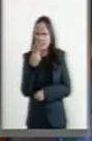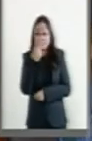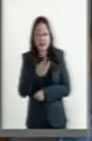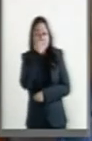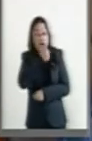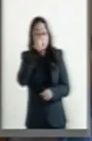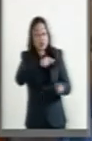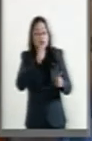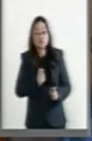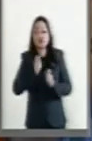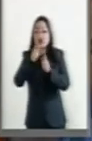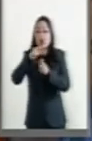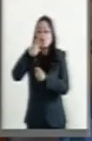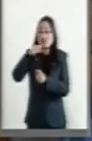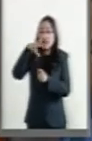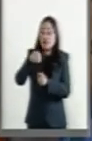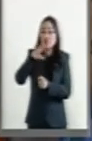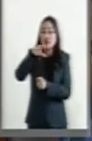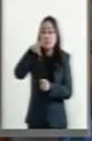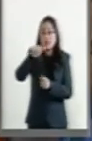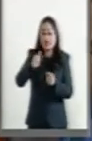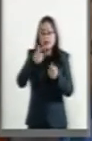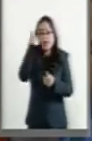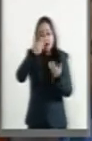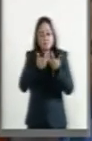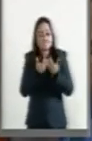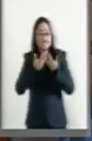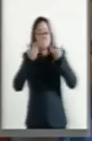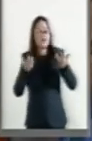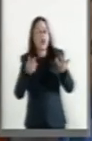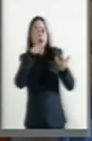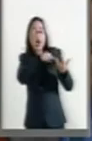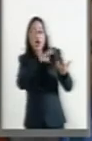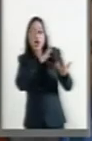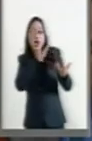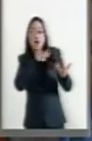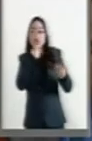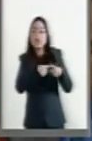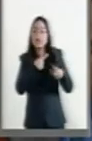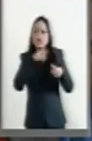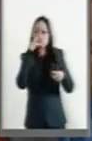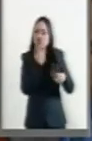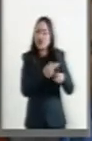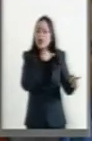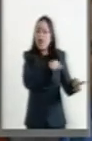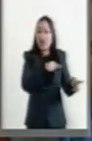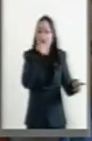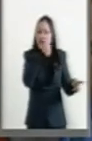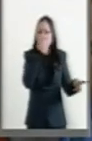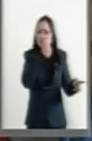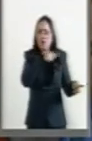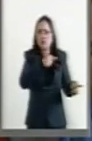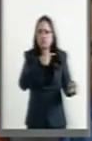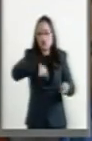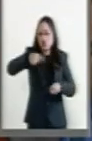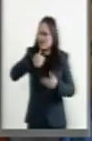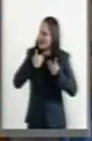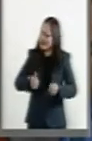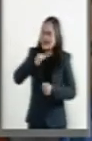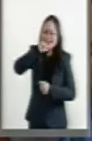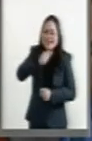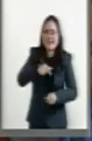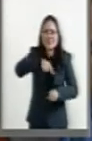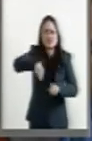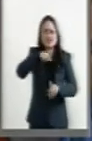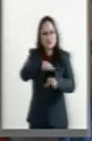el habilitario Domínguez a Gonzalo Rivas como un acto de división, de polarización, entonces, señores, simplemente no estamos entendiendo absolutamente